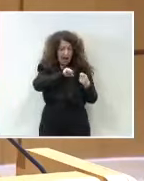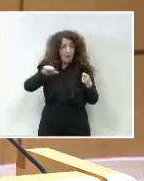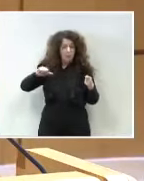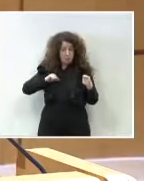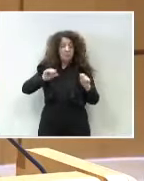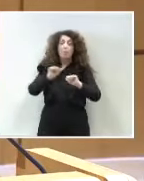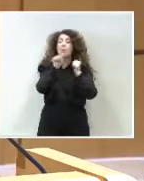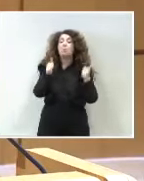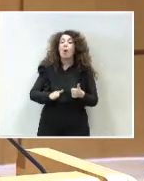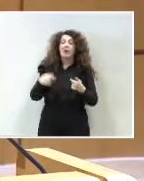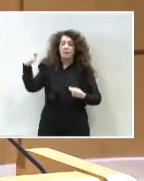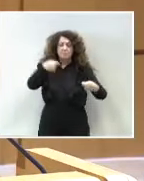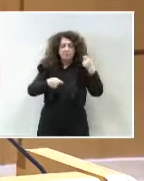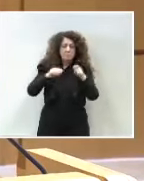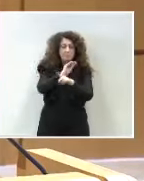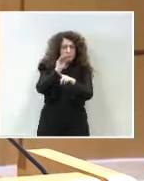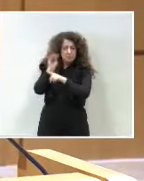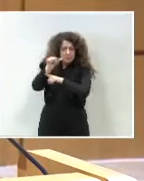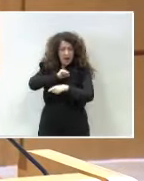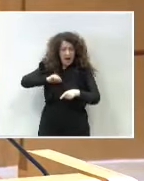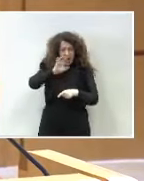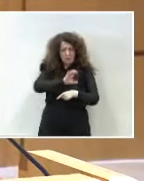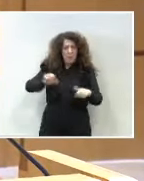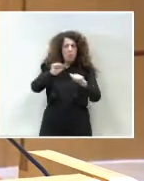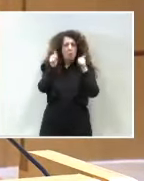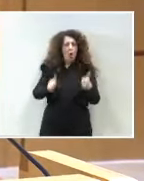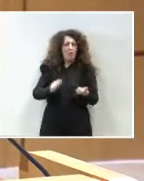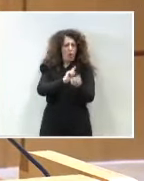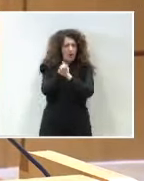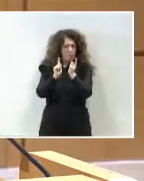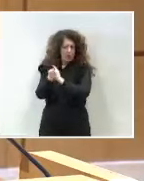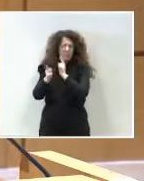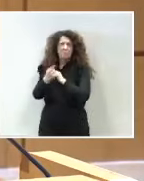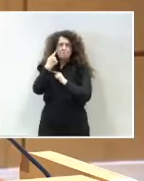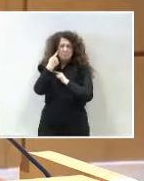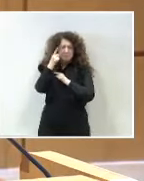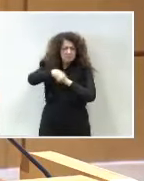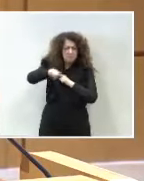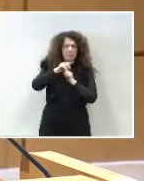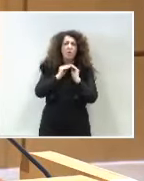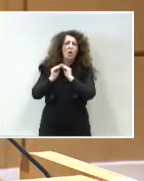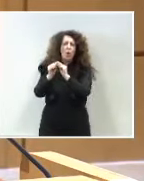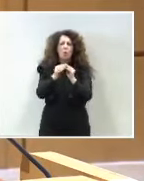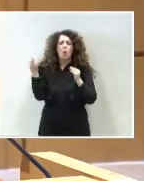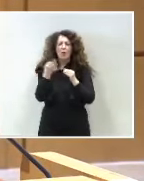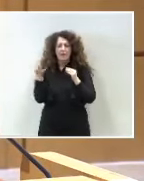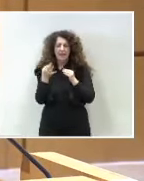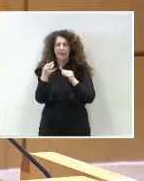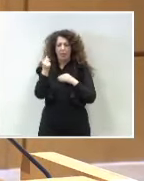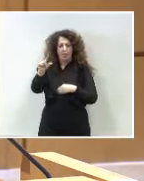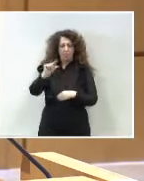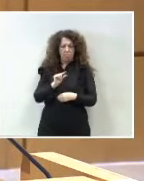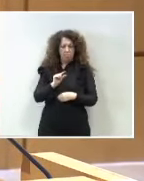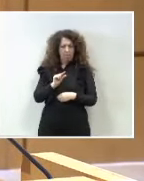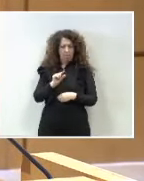modelos de financiación autonómica y todos ellos han tenido siempre un elemento común, que es la infrafinanciación